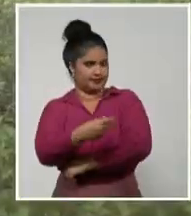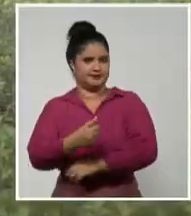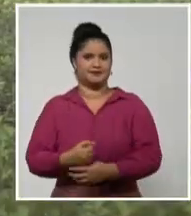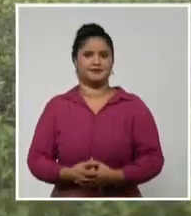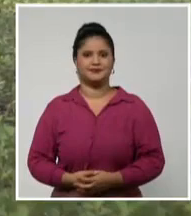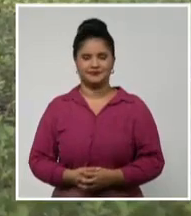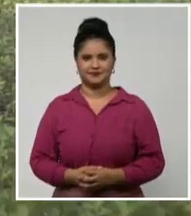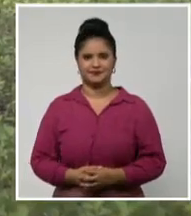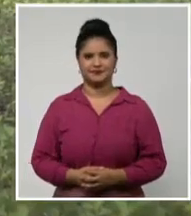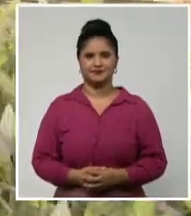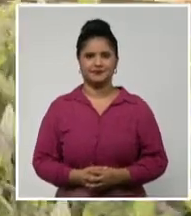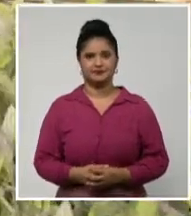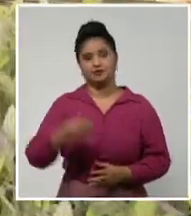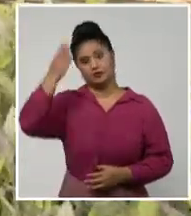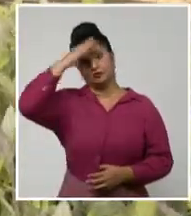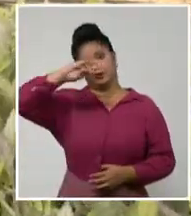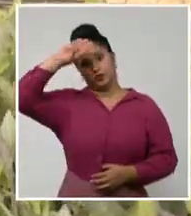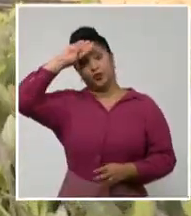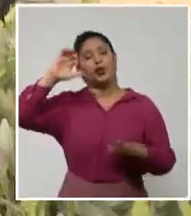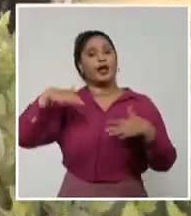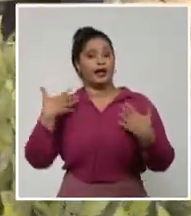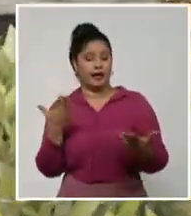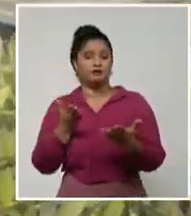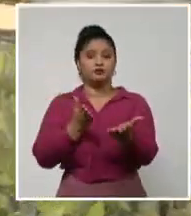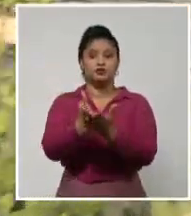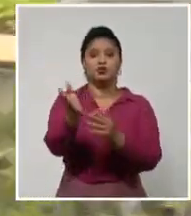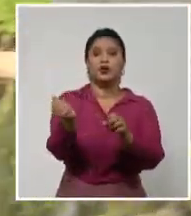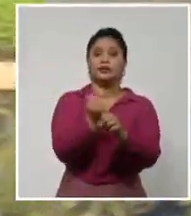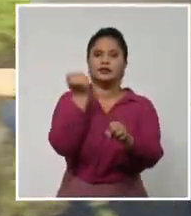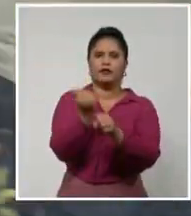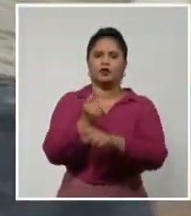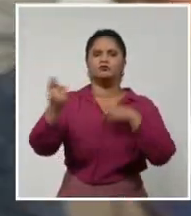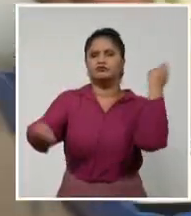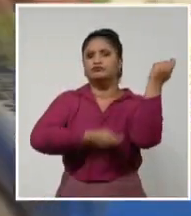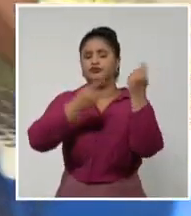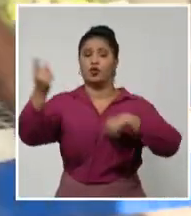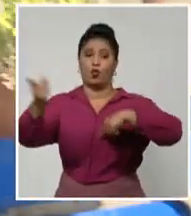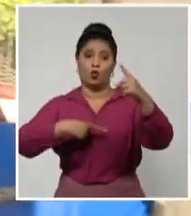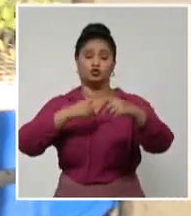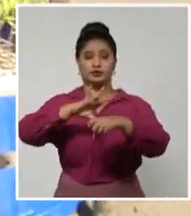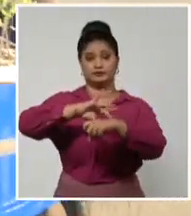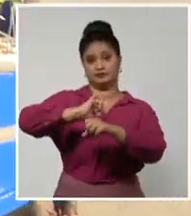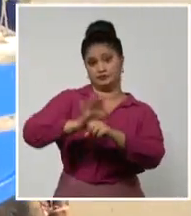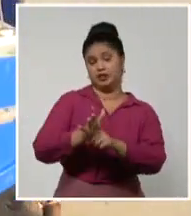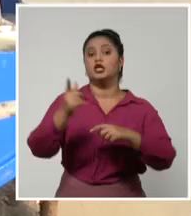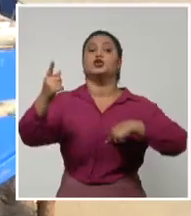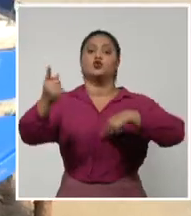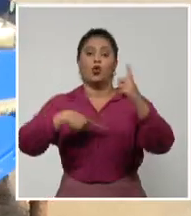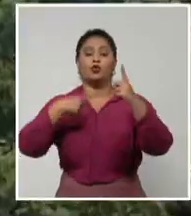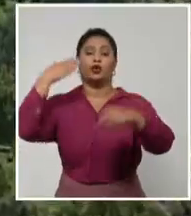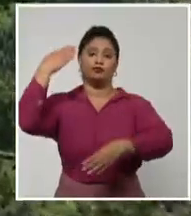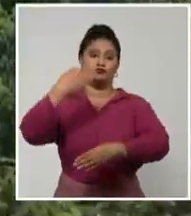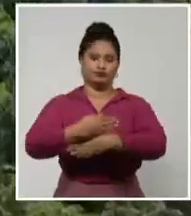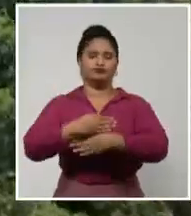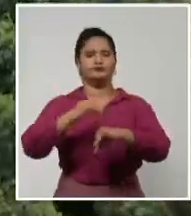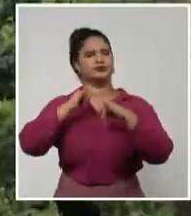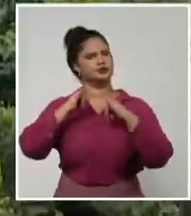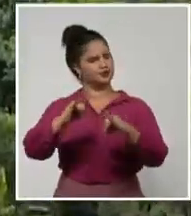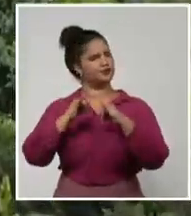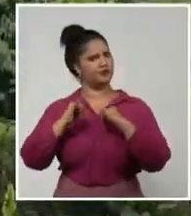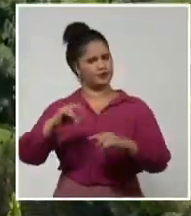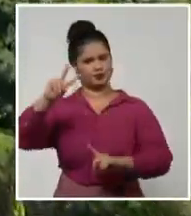Antillas se propone enfrentar la compleja situación provocada por la COVID-19 y el bloqueo estadounidense. Héctor Martínez, Sistema